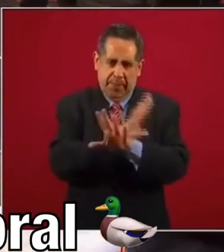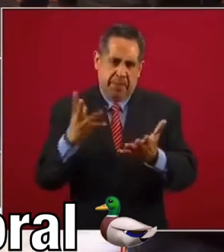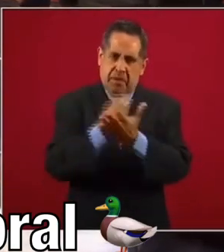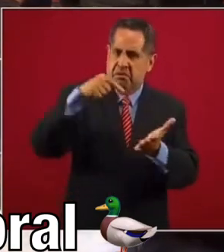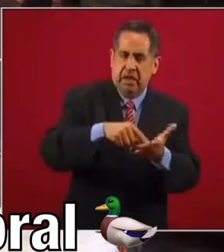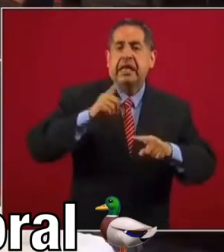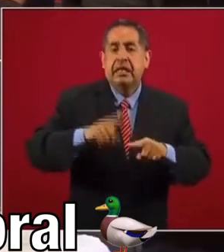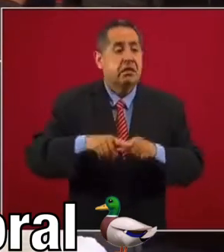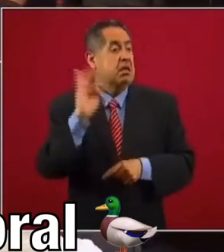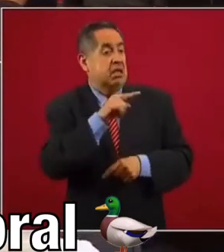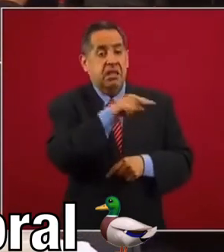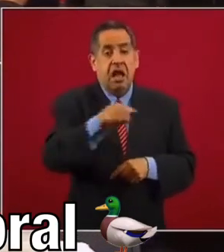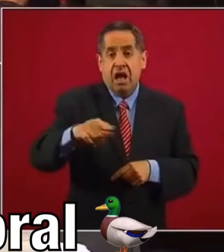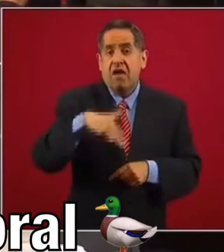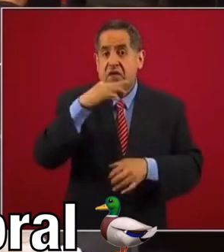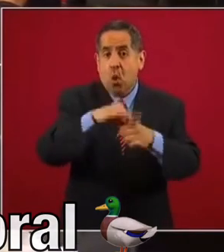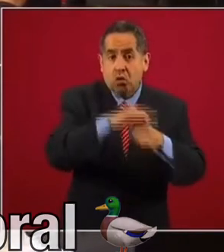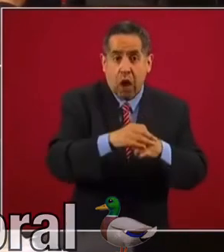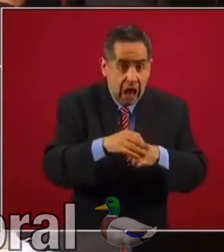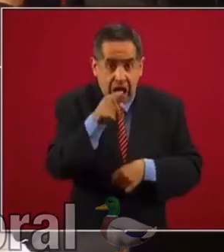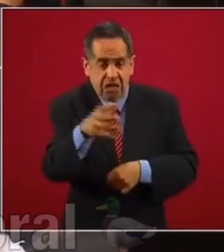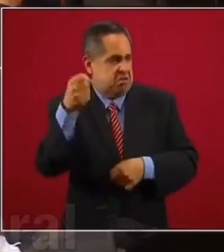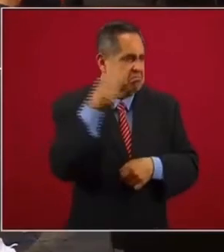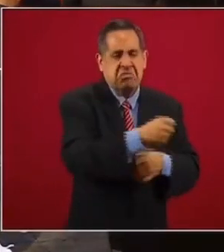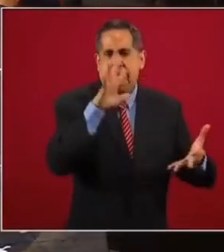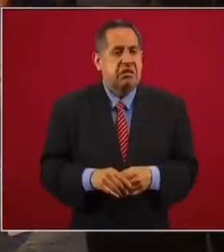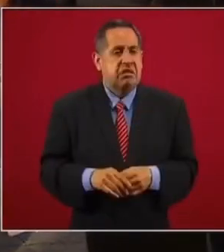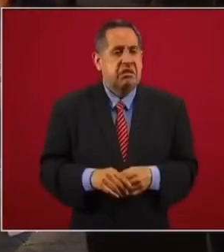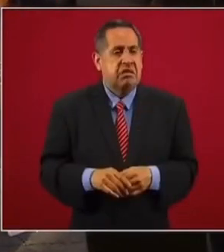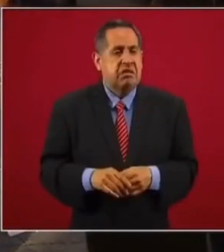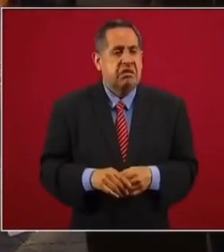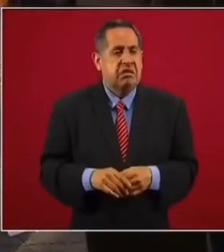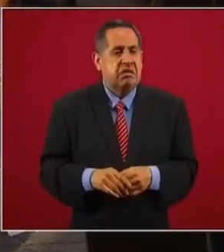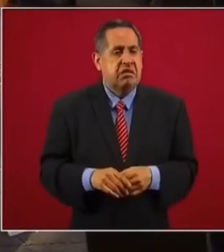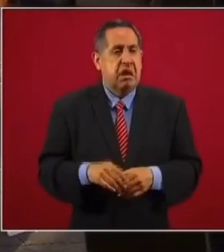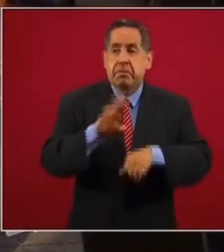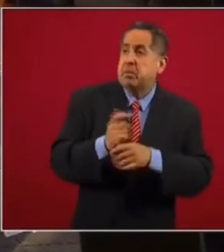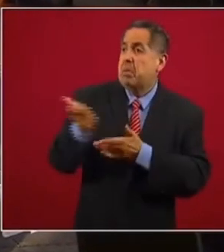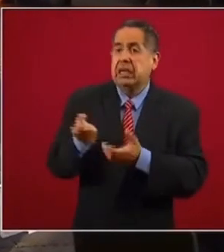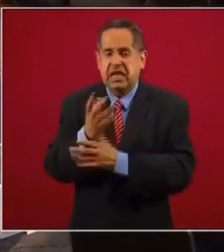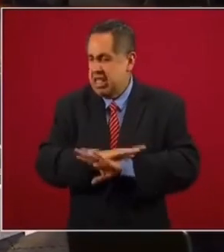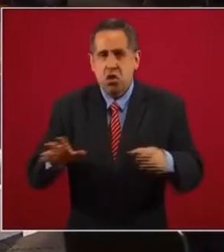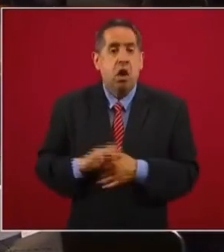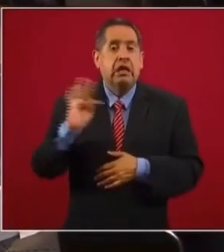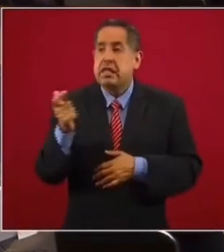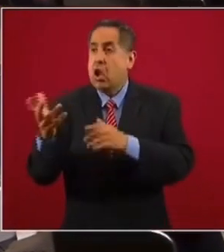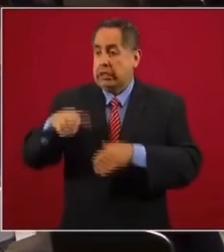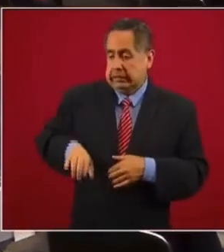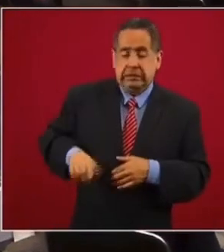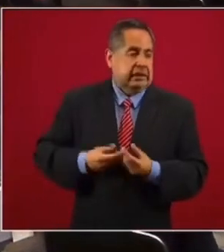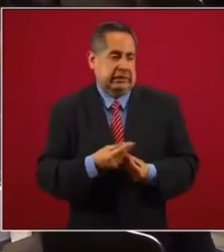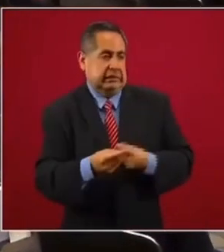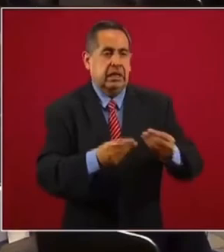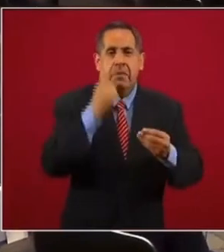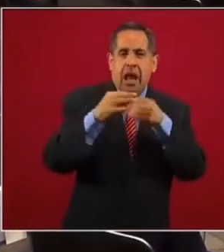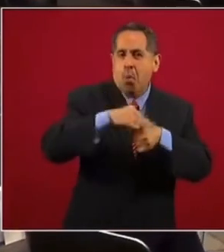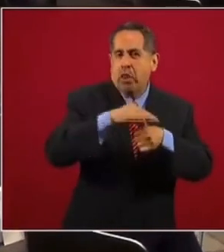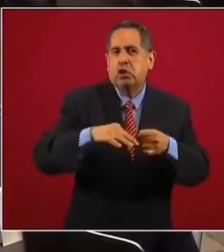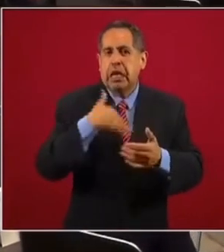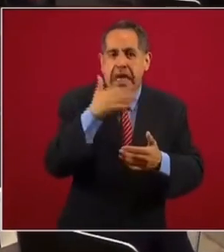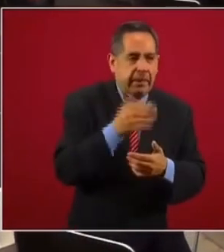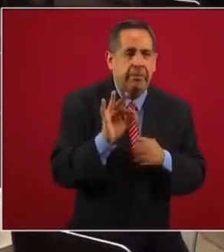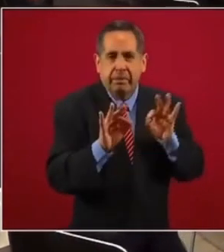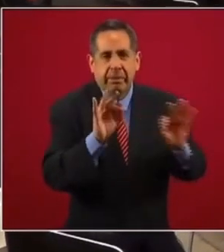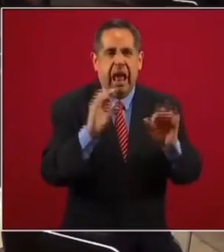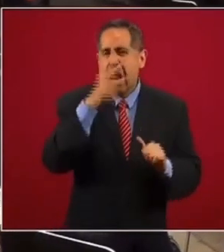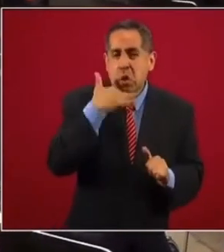castigará con cárcel y sin derecho a fianza a quien utilice el presupuesto público en beneficio de partidos y candidatos o adultere el carácter libre